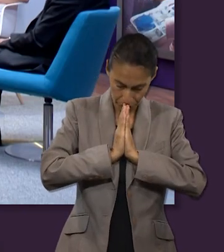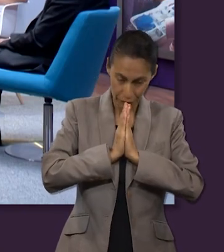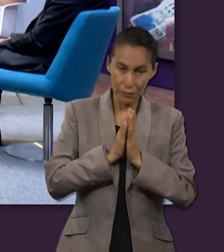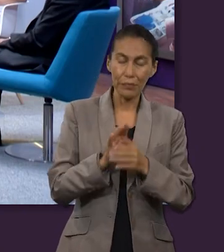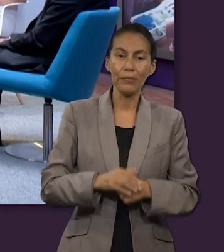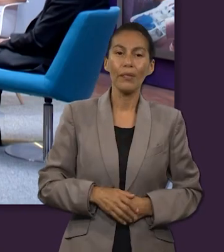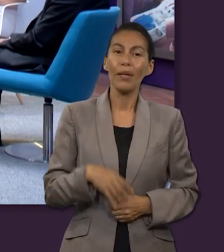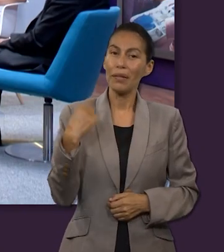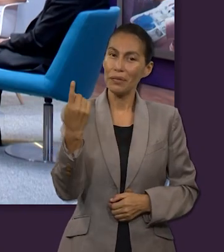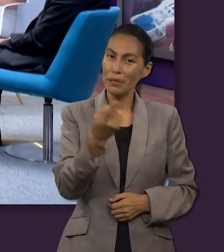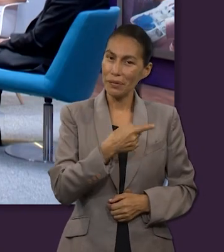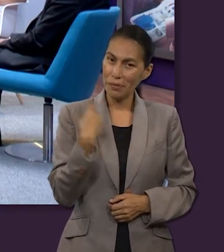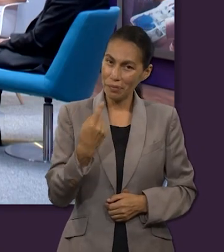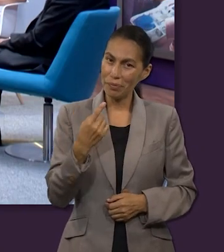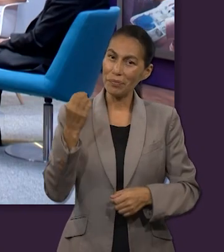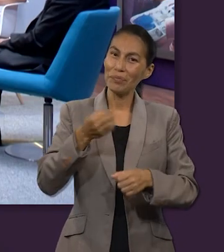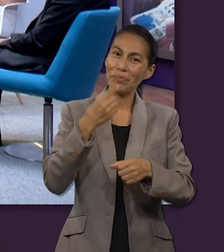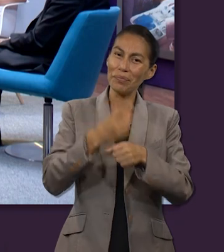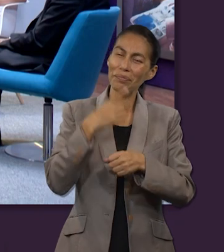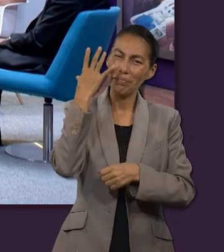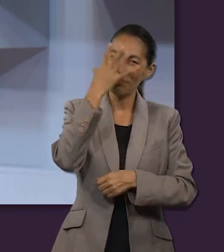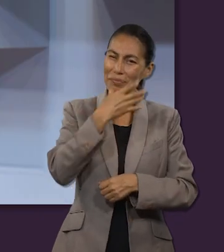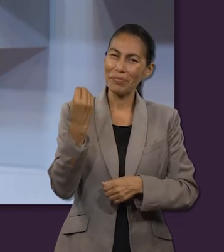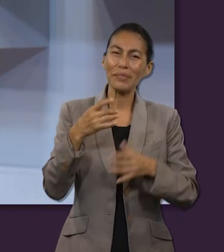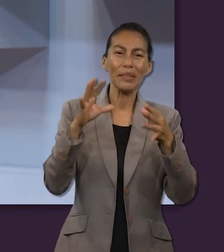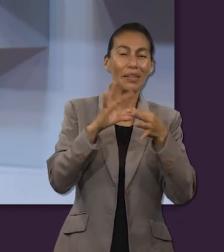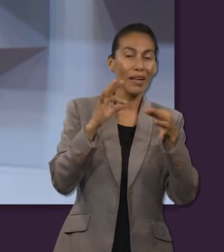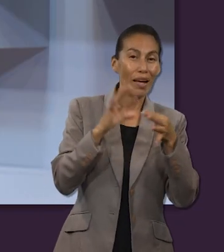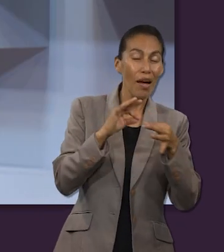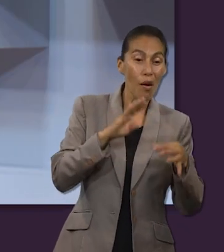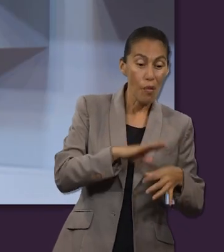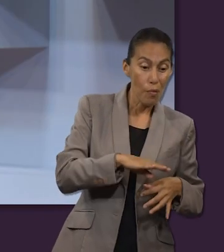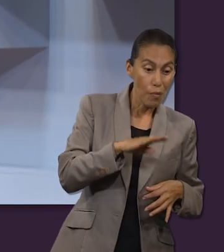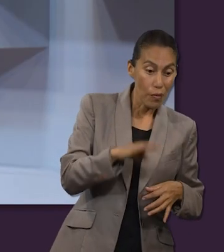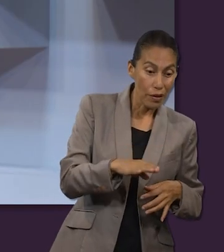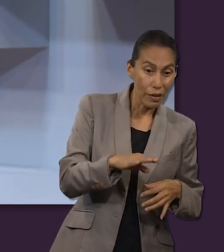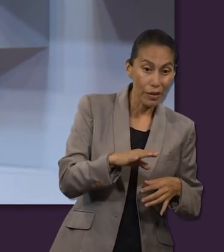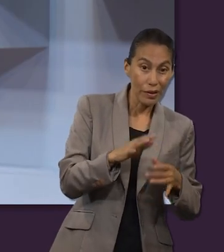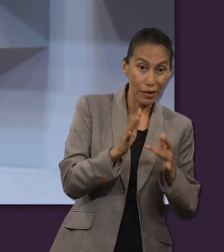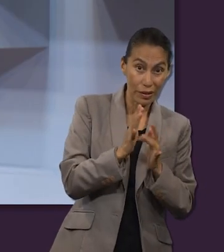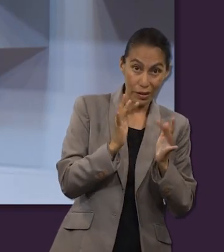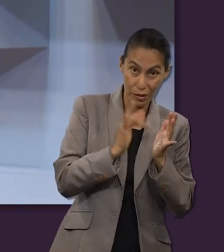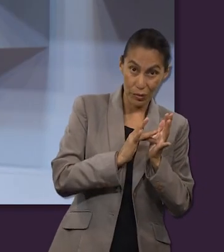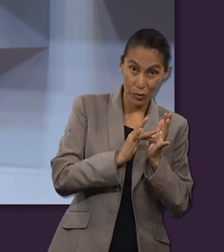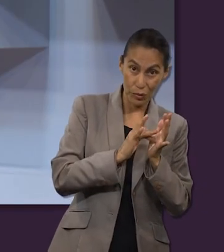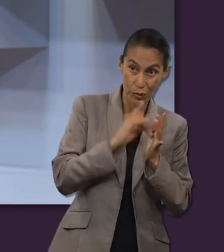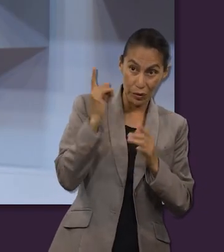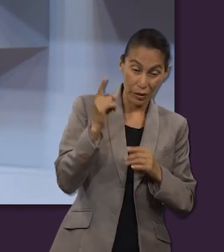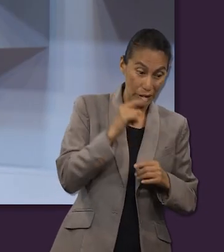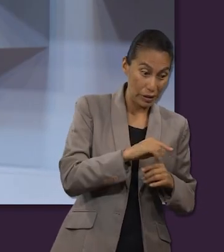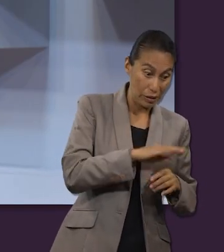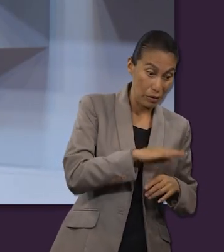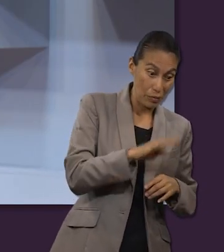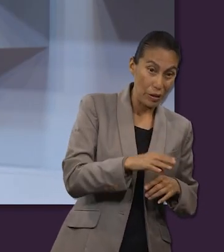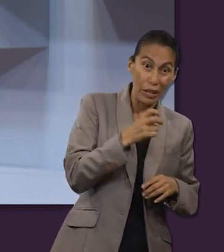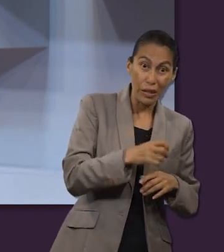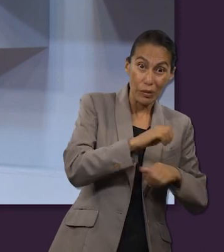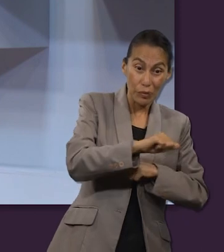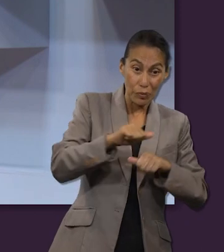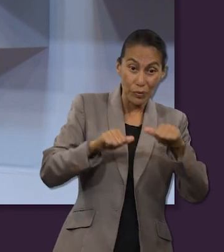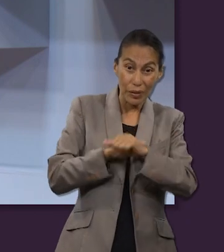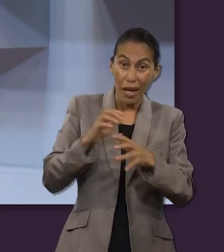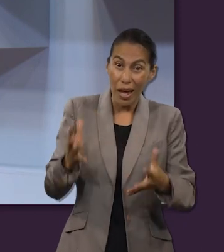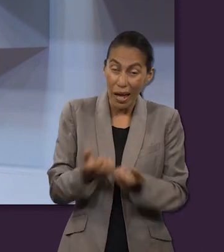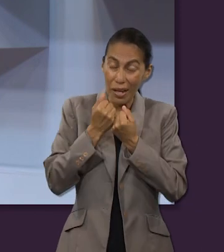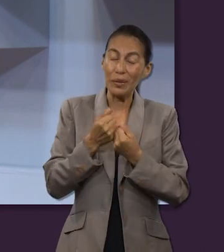privilegio para nosotros tener la oportunidad de hablar sobre la muerte redentora de Jesús. Entonces,